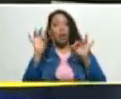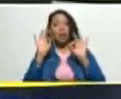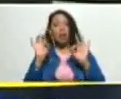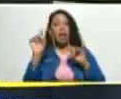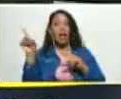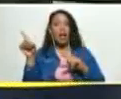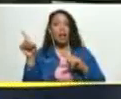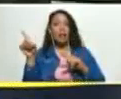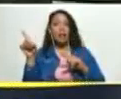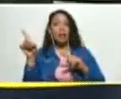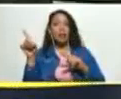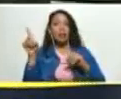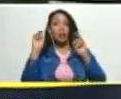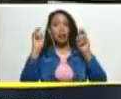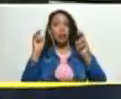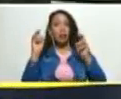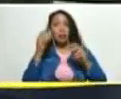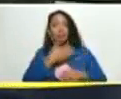esos cuatro grandes reglores presidente